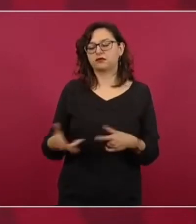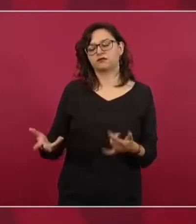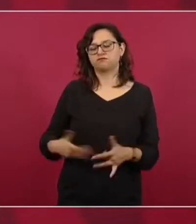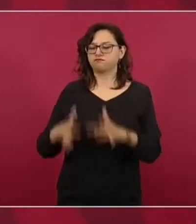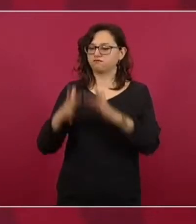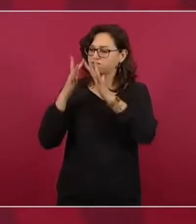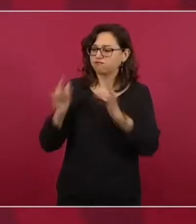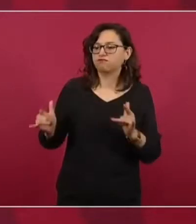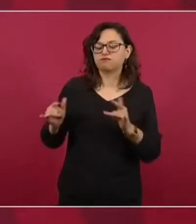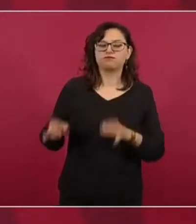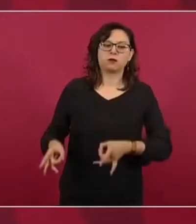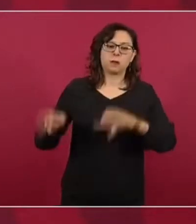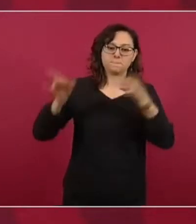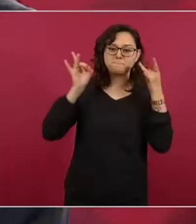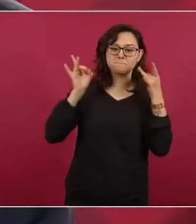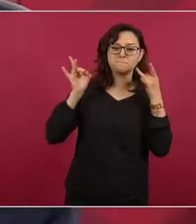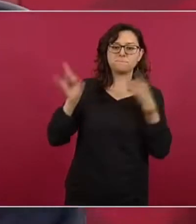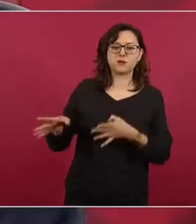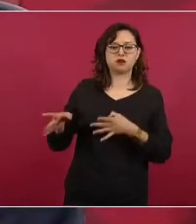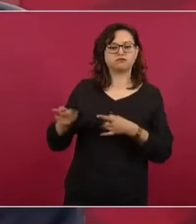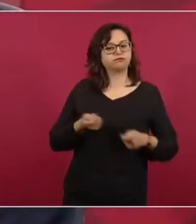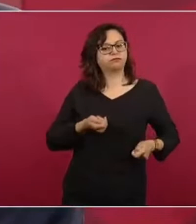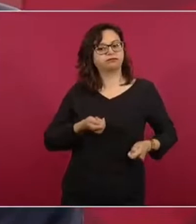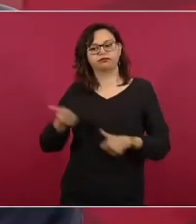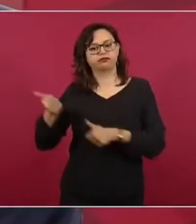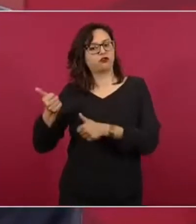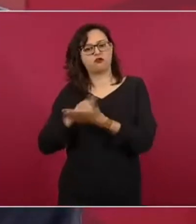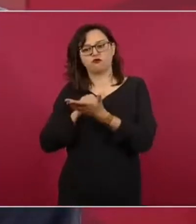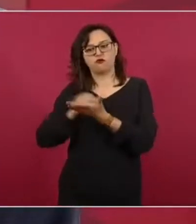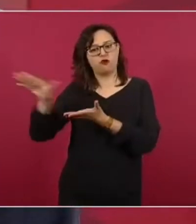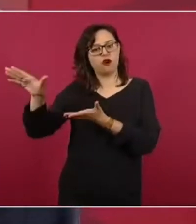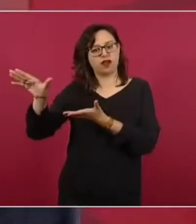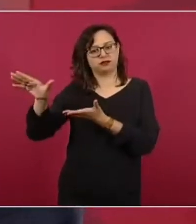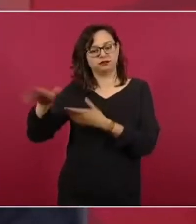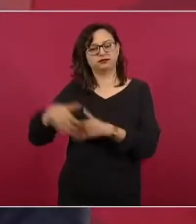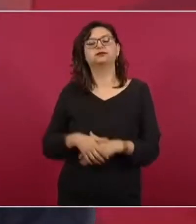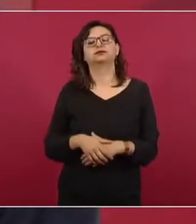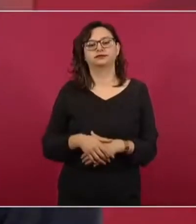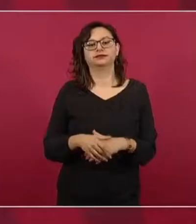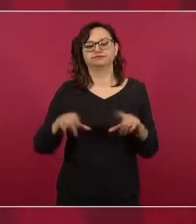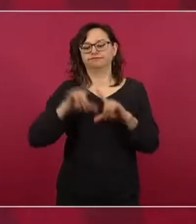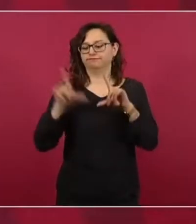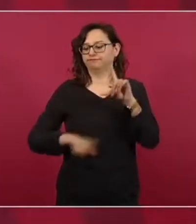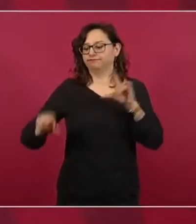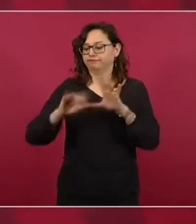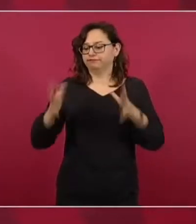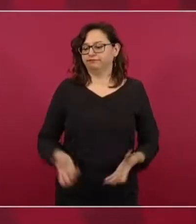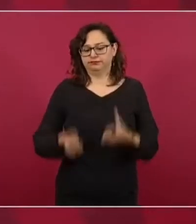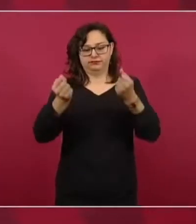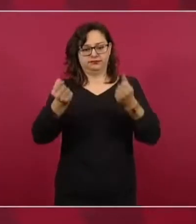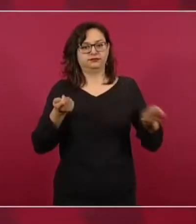el expulsar a los extranjeros y se recuperó la República